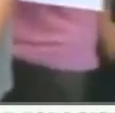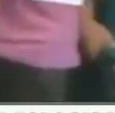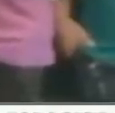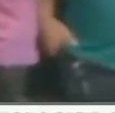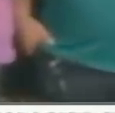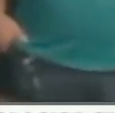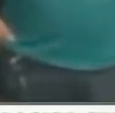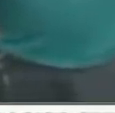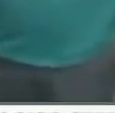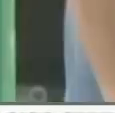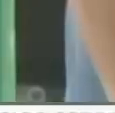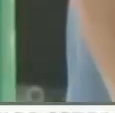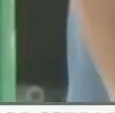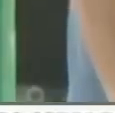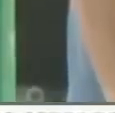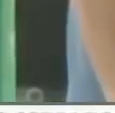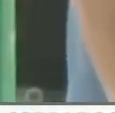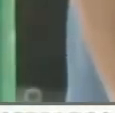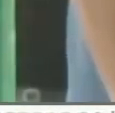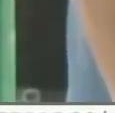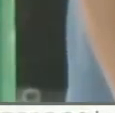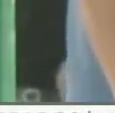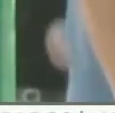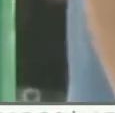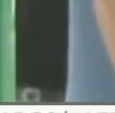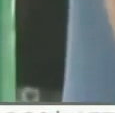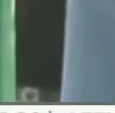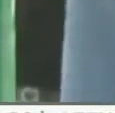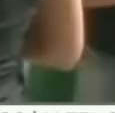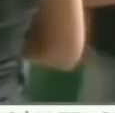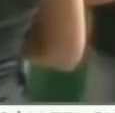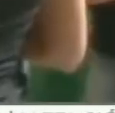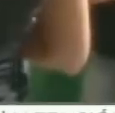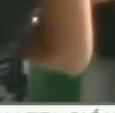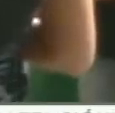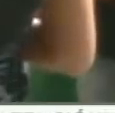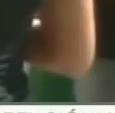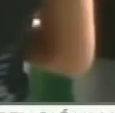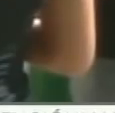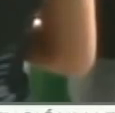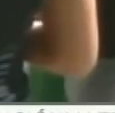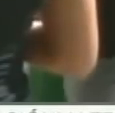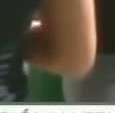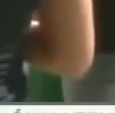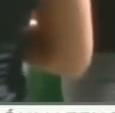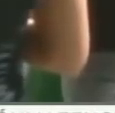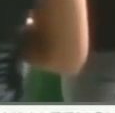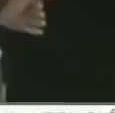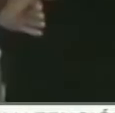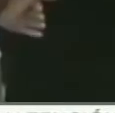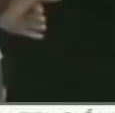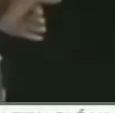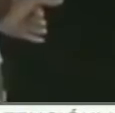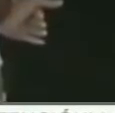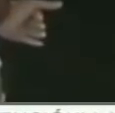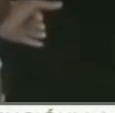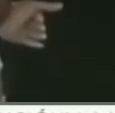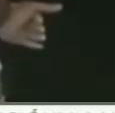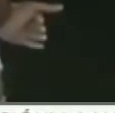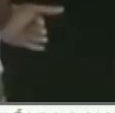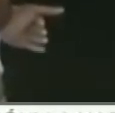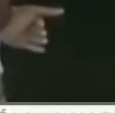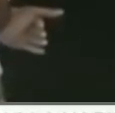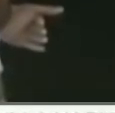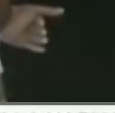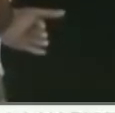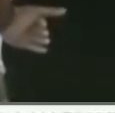regiones críticas, la distribución, urgente de oxígeno, abrir hospitales, campaña, y decretar, el uso obligatorio,